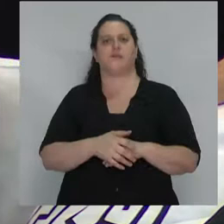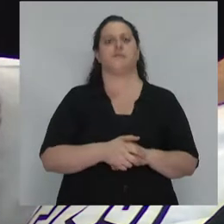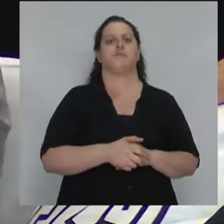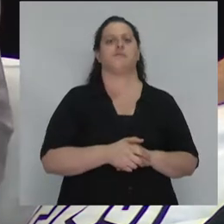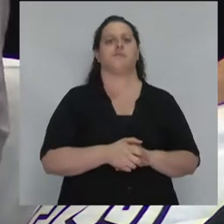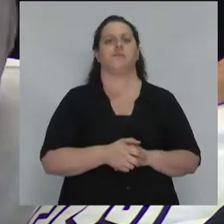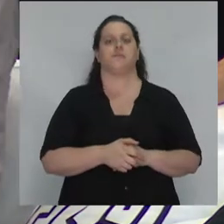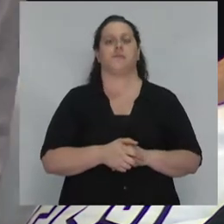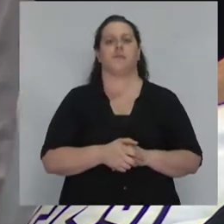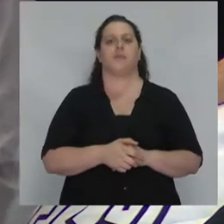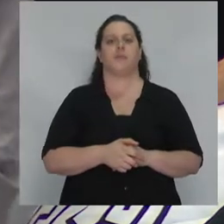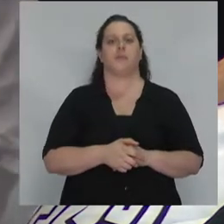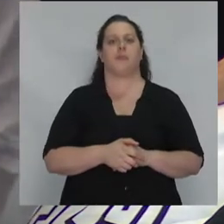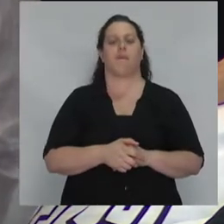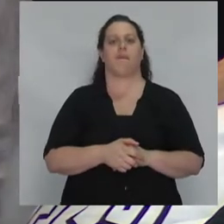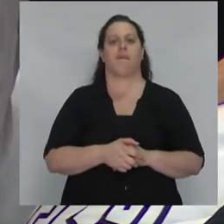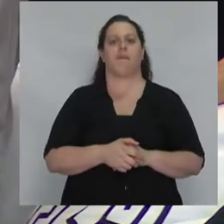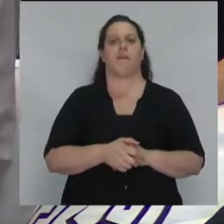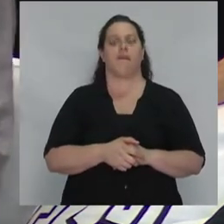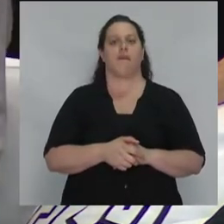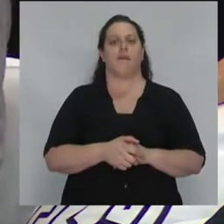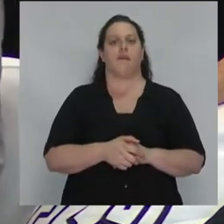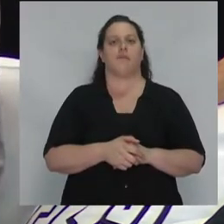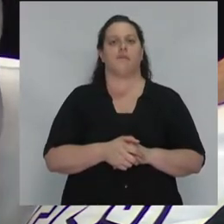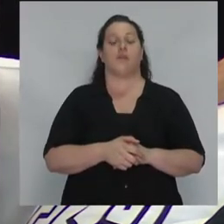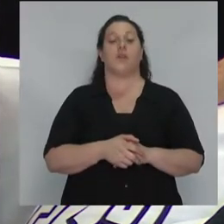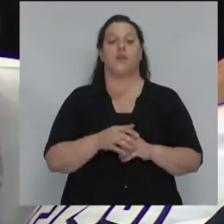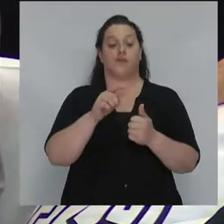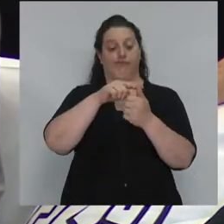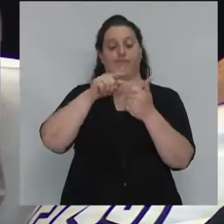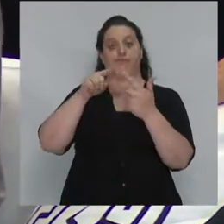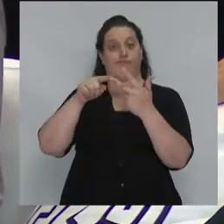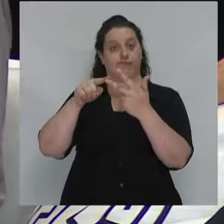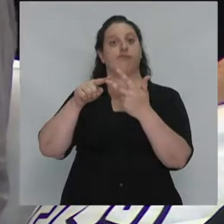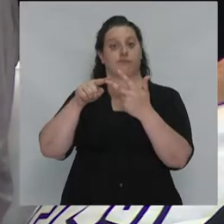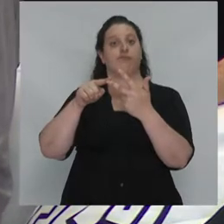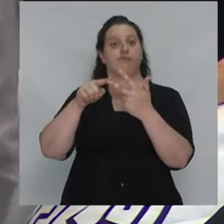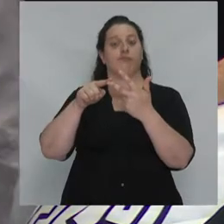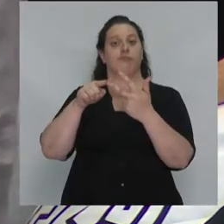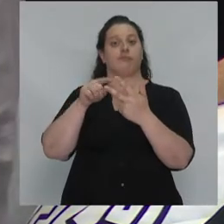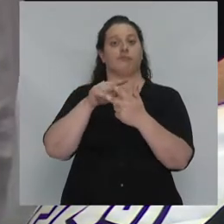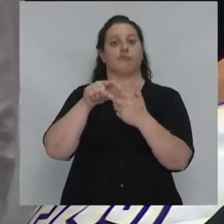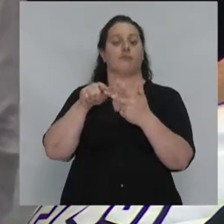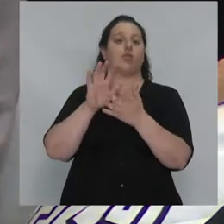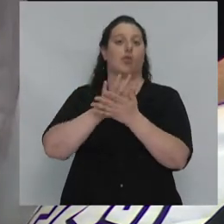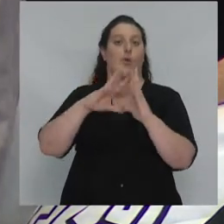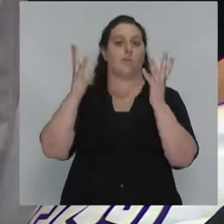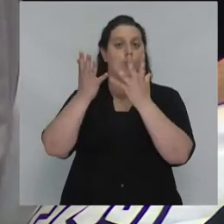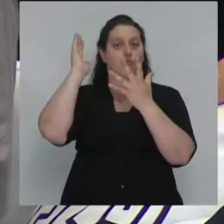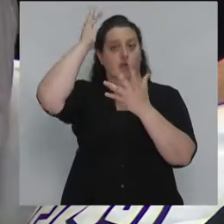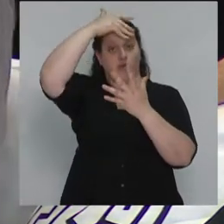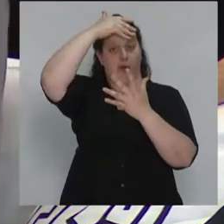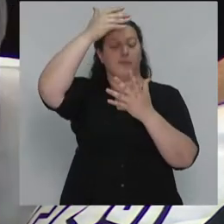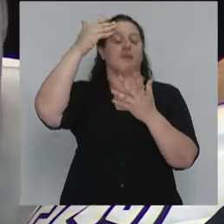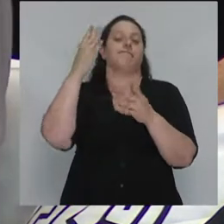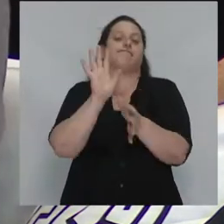En su conjunto estos aspectos del mundo Trump significa que